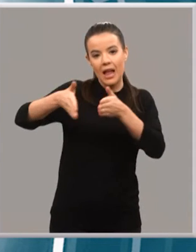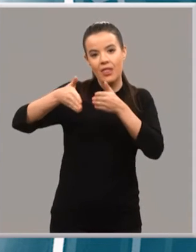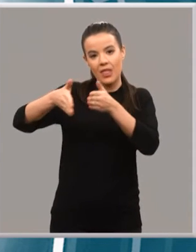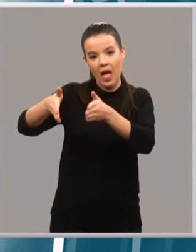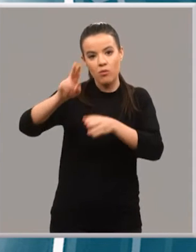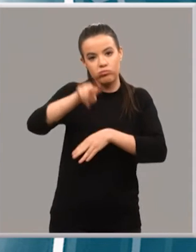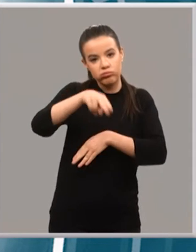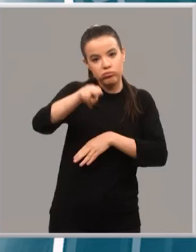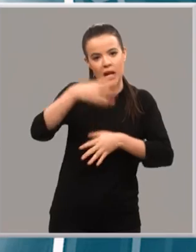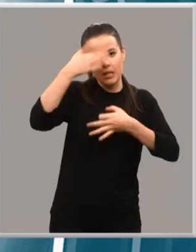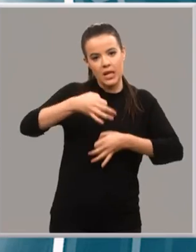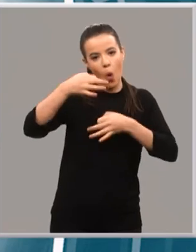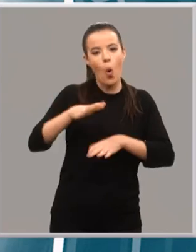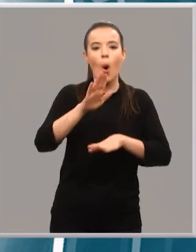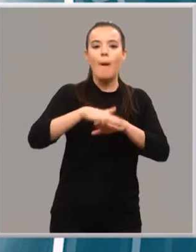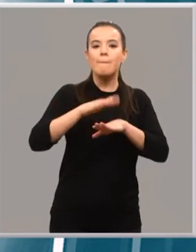aquellos que salen a correr.